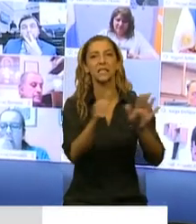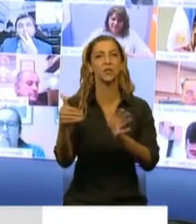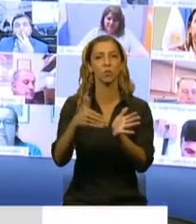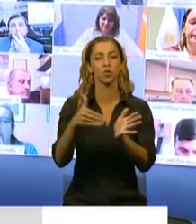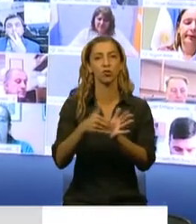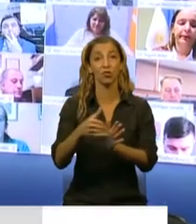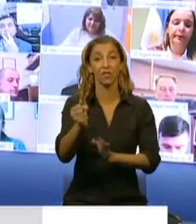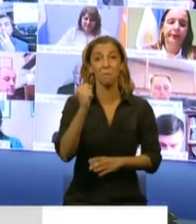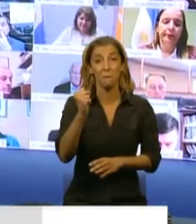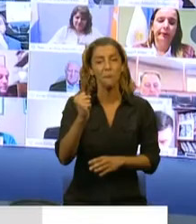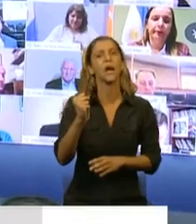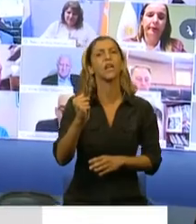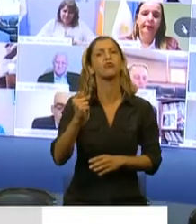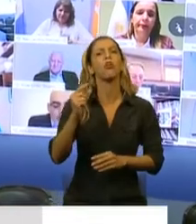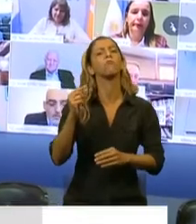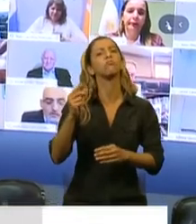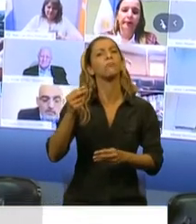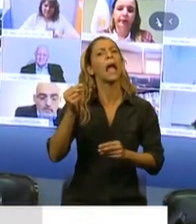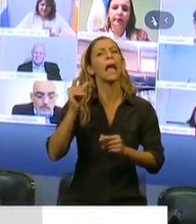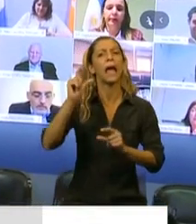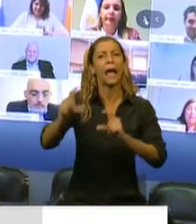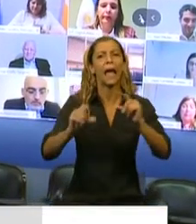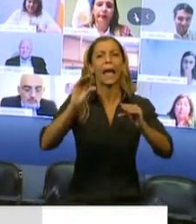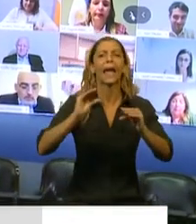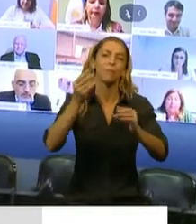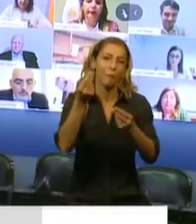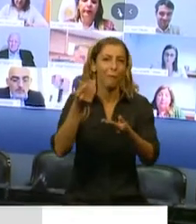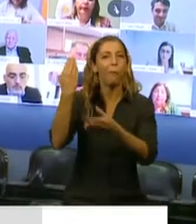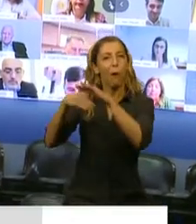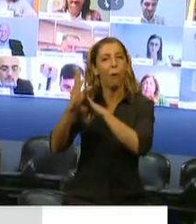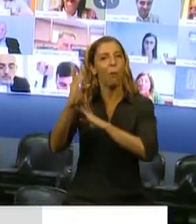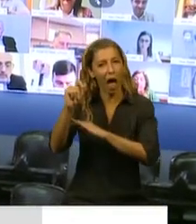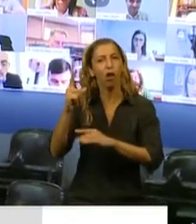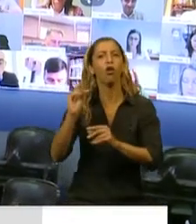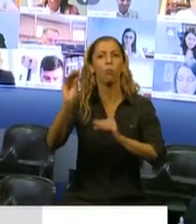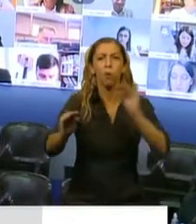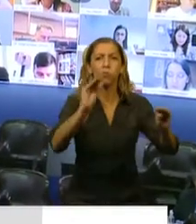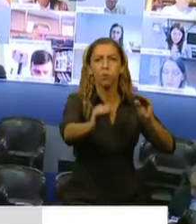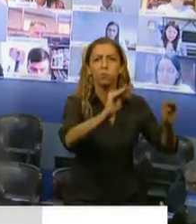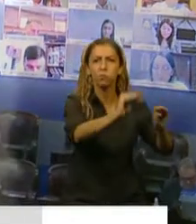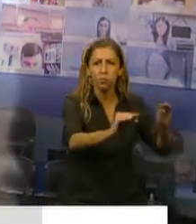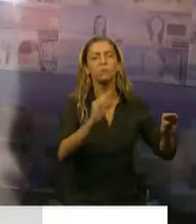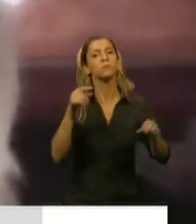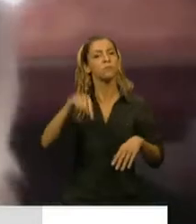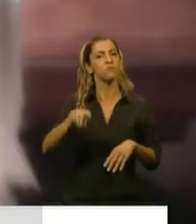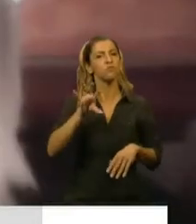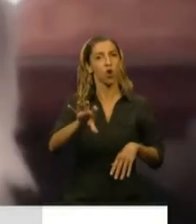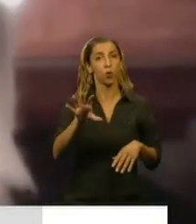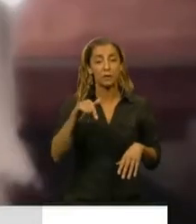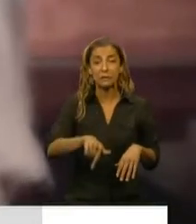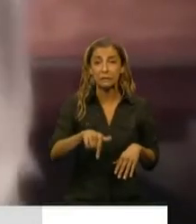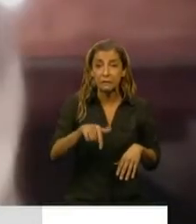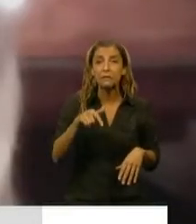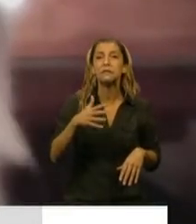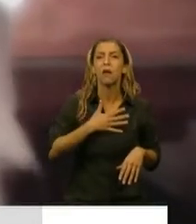empresas a través del Banco de la Provincia de Neuquén. Está dentro de los 10 bancos que más crédito otorgó